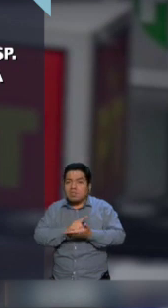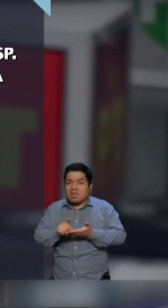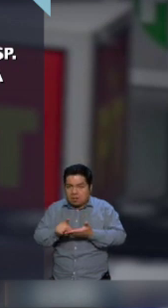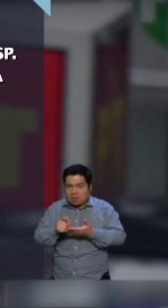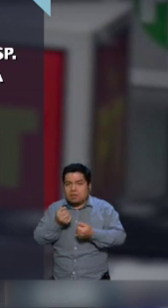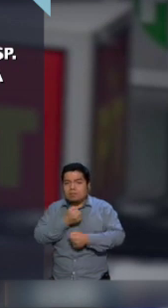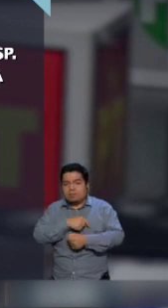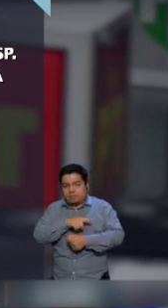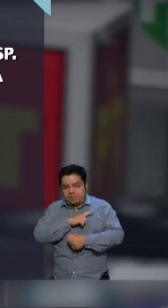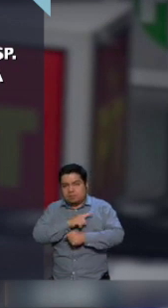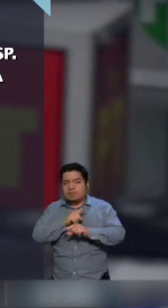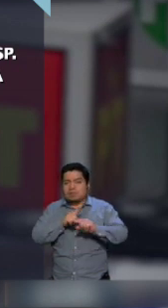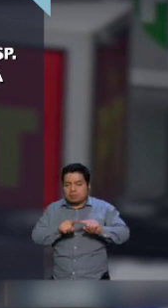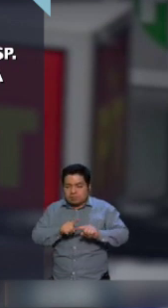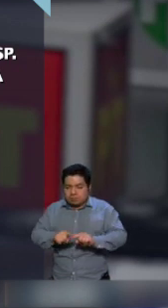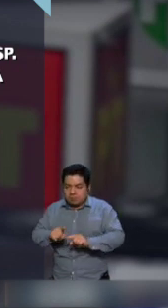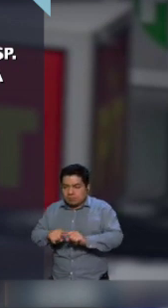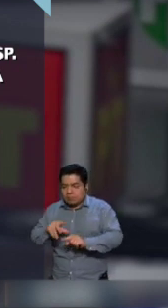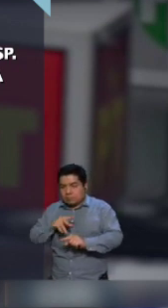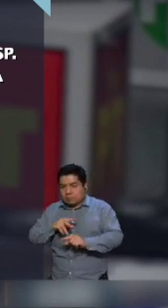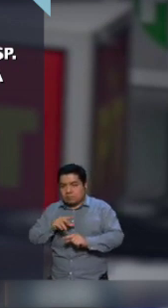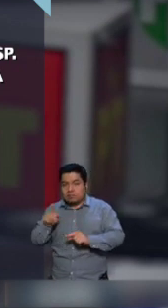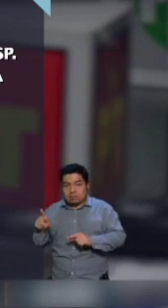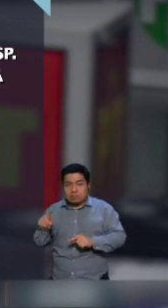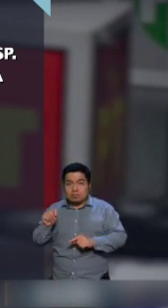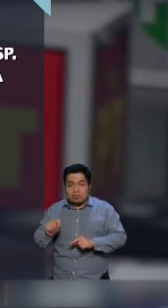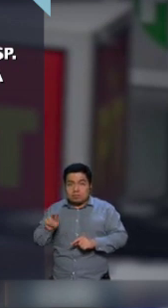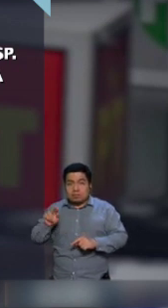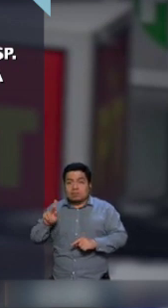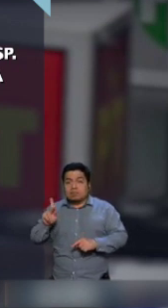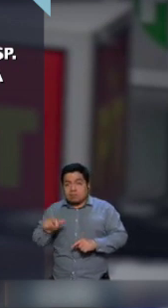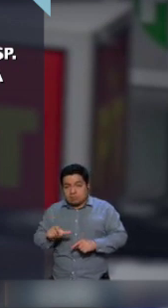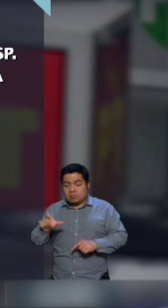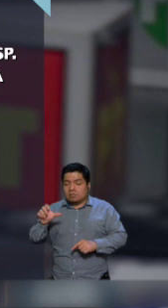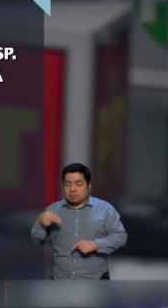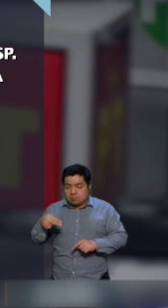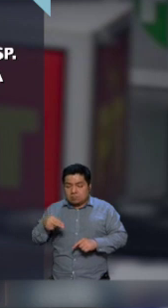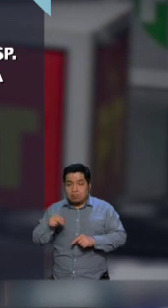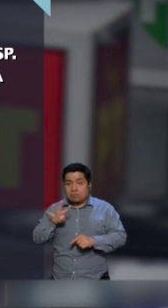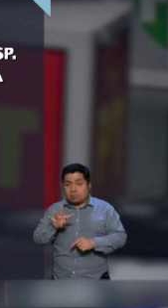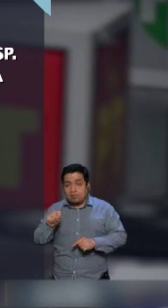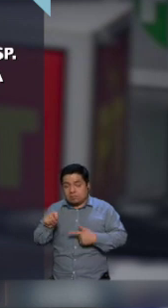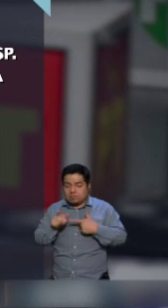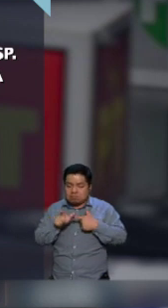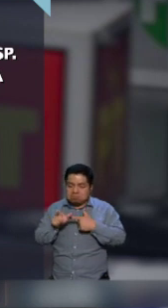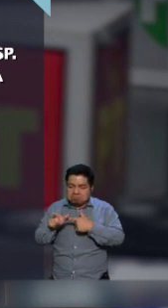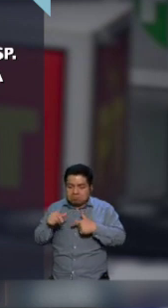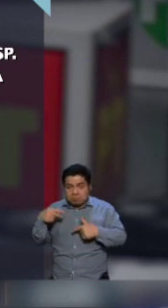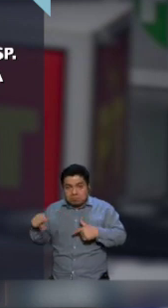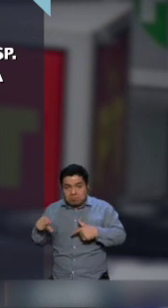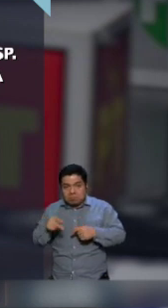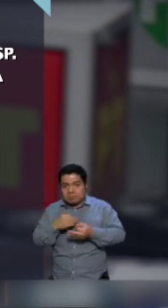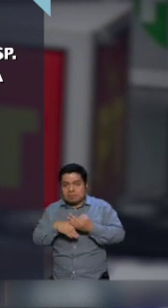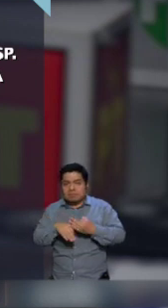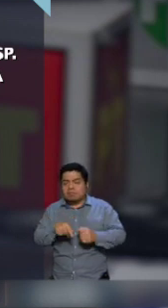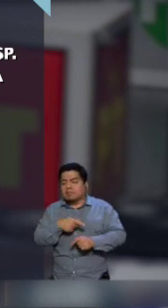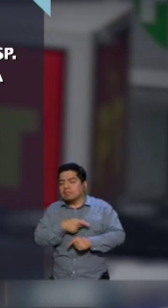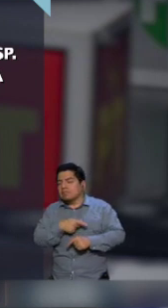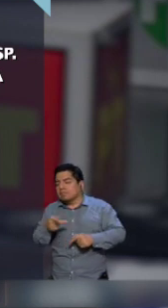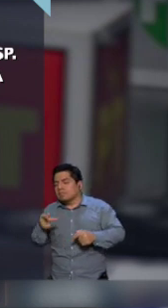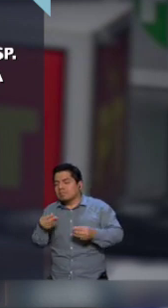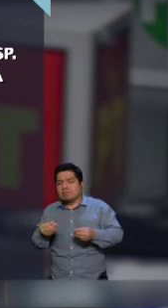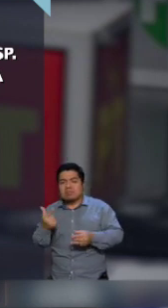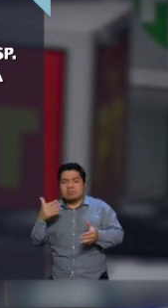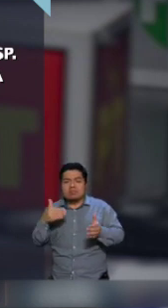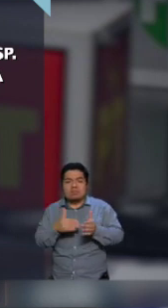movilidad en los municipios veracruzanos. En Tuxpan recalcó que con la continuidad de la Cuarta Transformación durante su sexenio, saldrán de la pobreza extrema